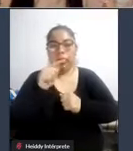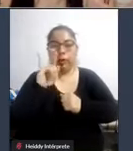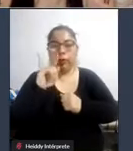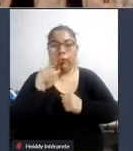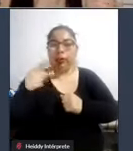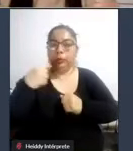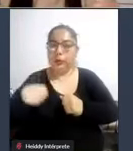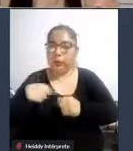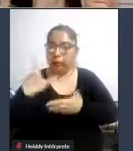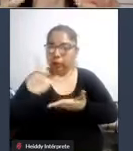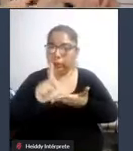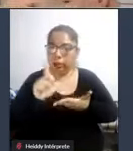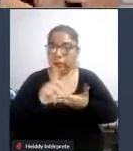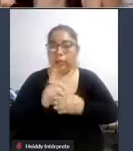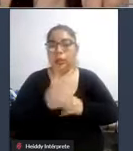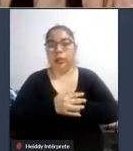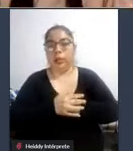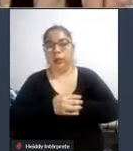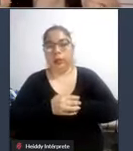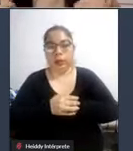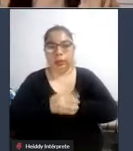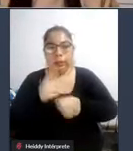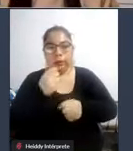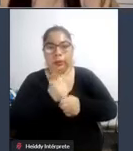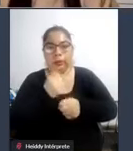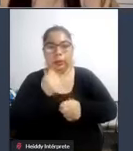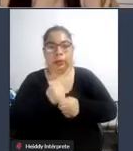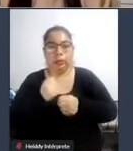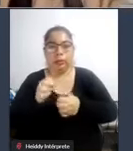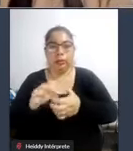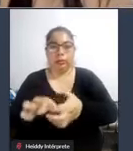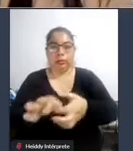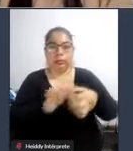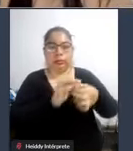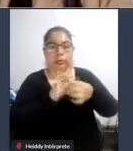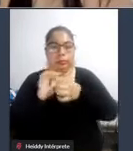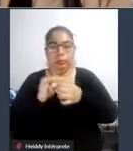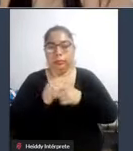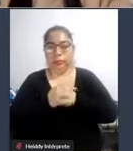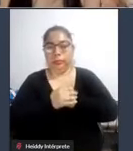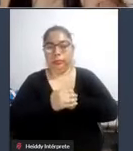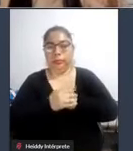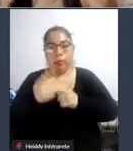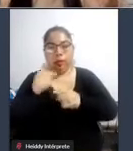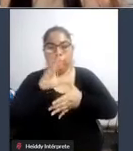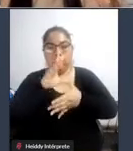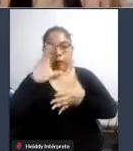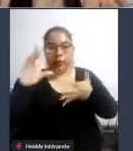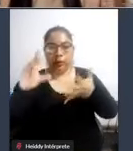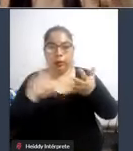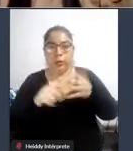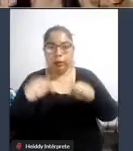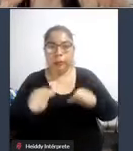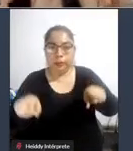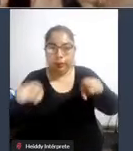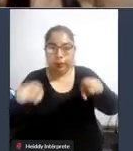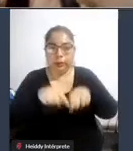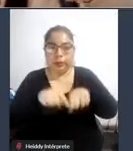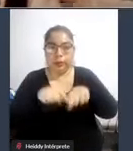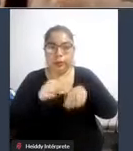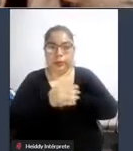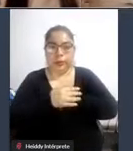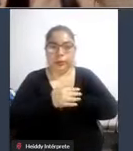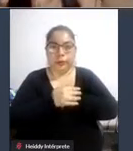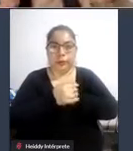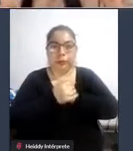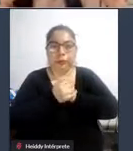municipalidad de Lima metropolitana tenemos que trabajar con ellos de manera articulada ¿no? y el CONADIS pues también tanto el CONADIS